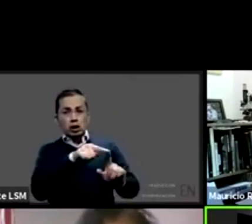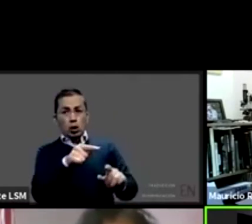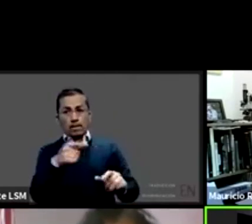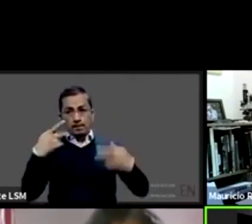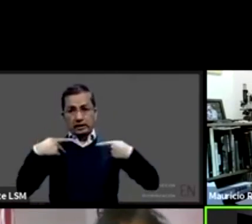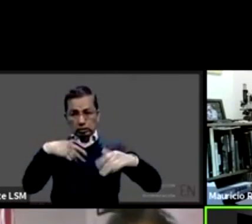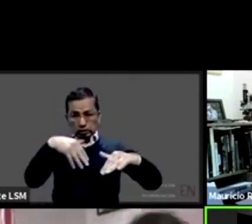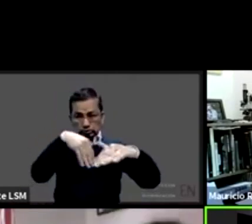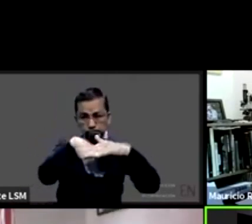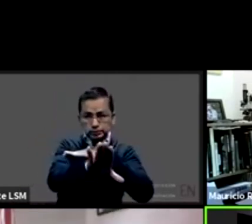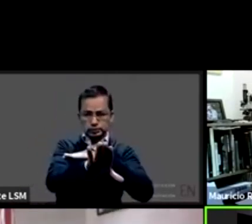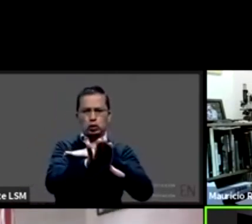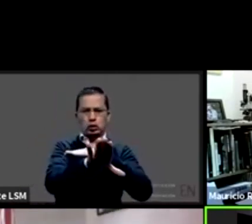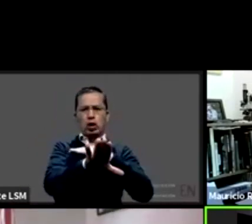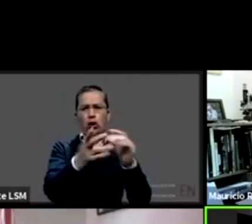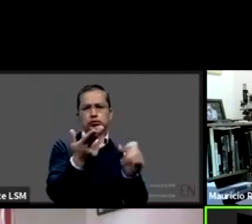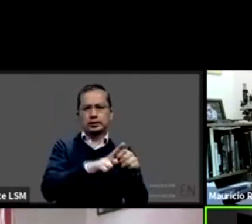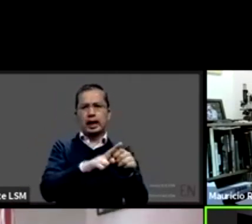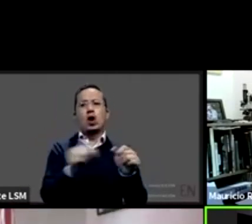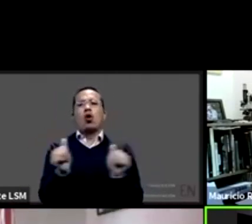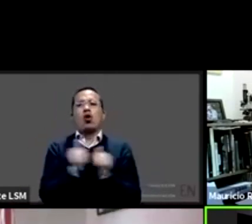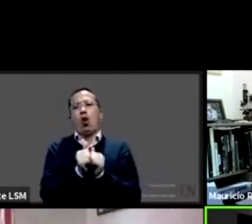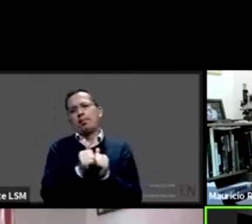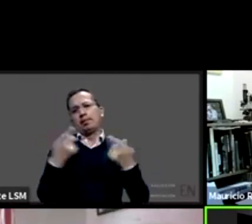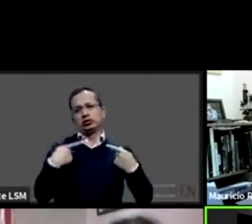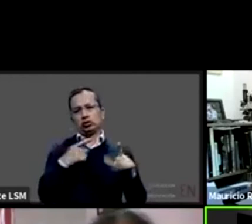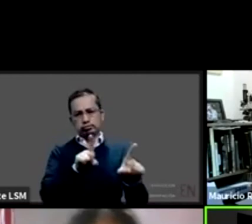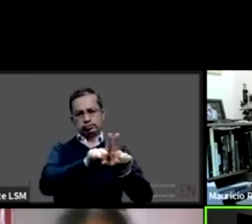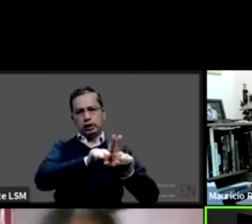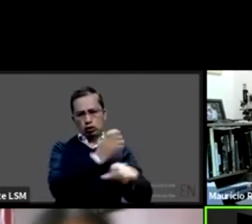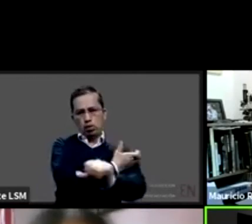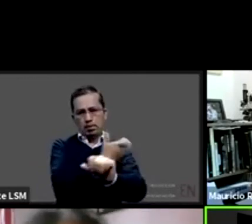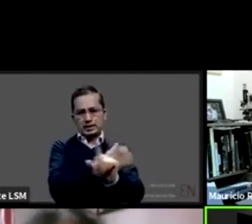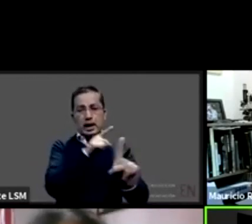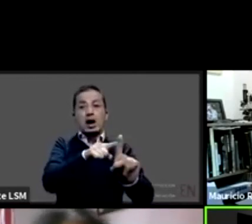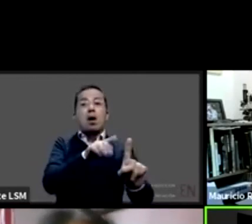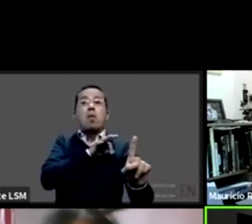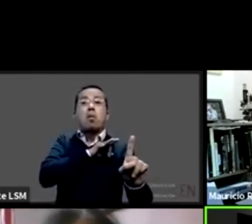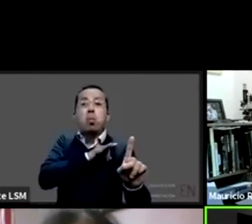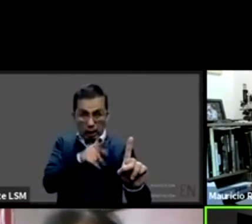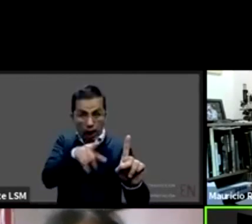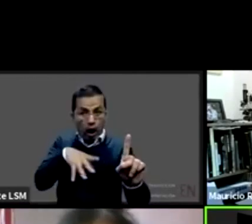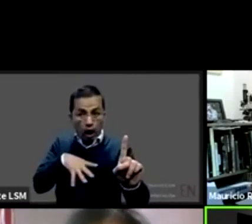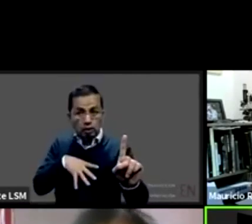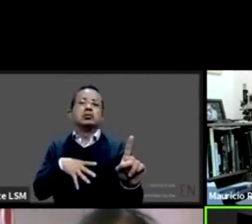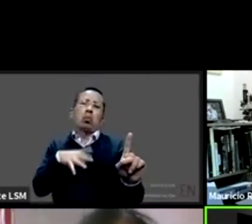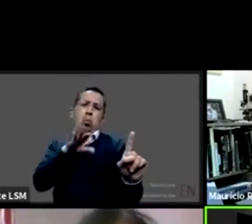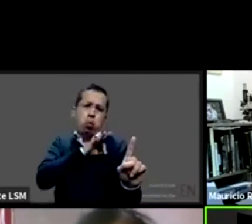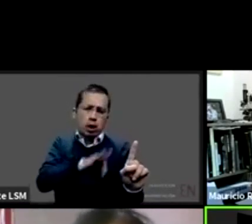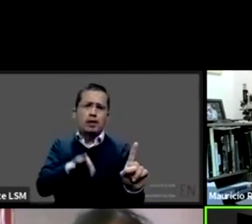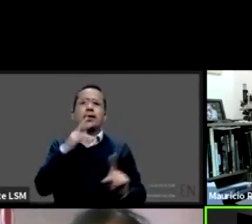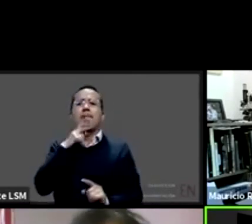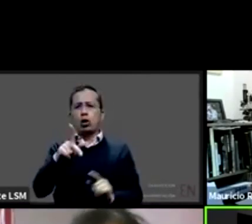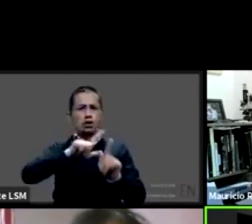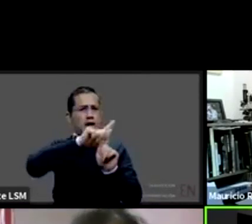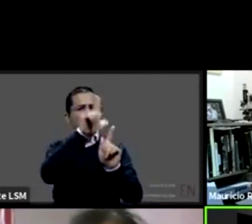figura de coaxiliar pero sí de acompañamiento para involucrar a la familia en los cuidados no médicos lo más importante sería homologar esto a nivel nacional